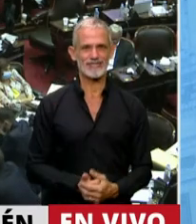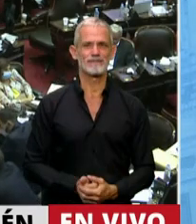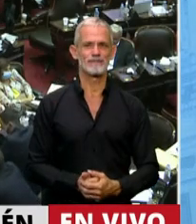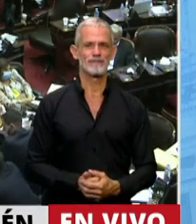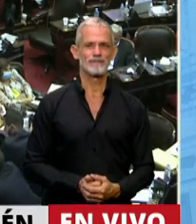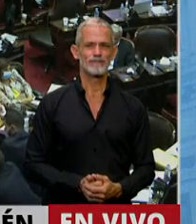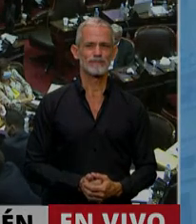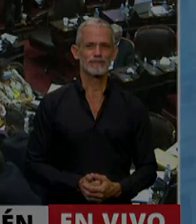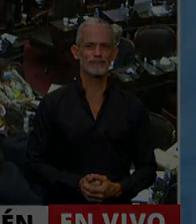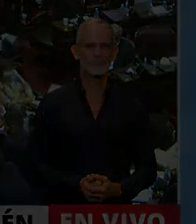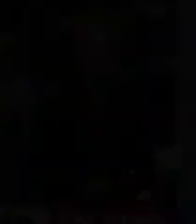Gracias, diputada Zapata.